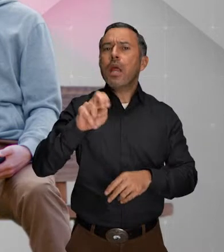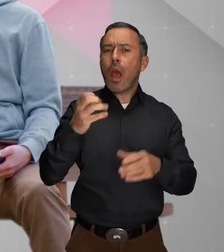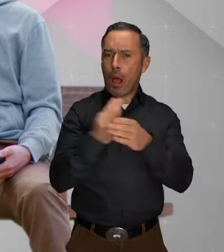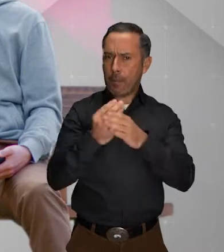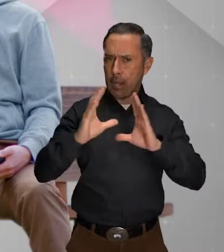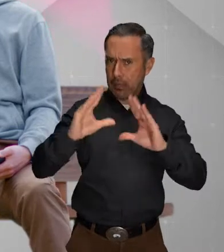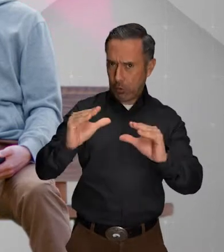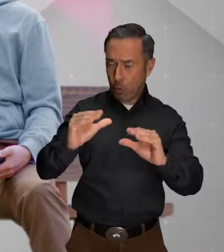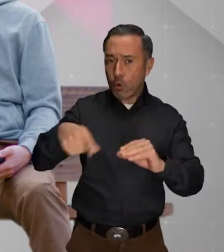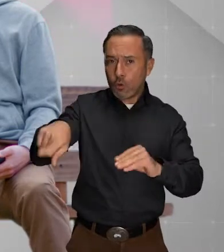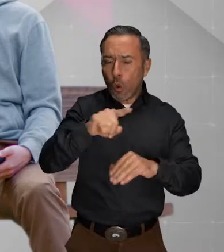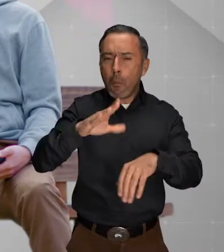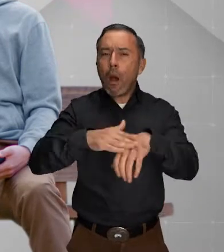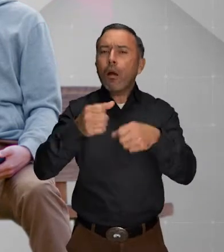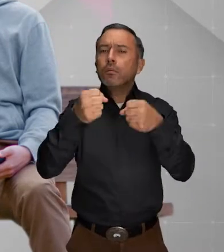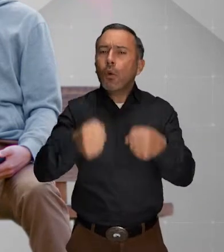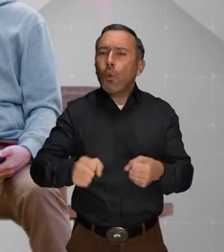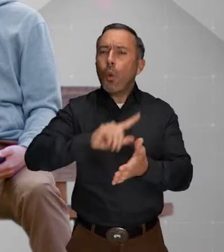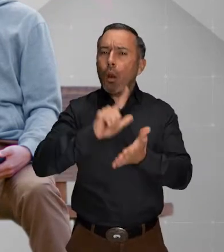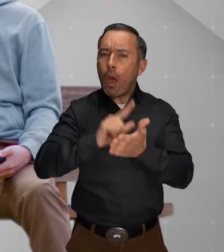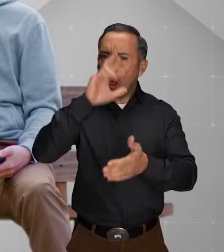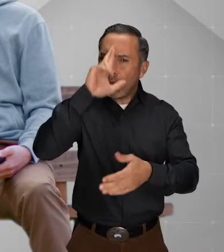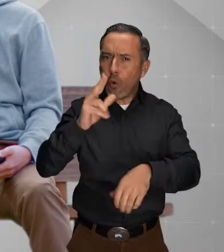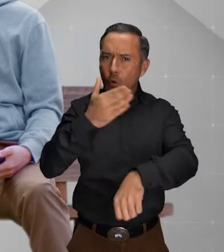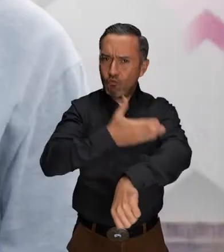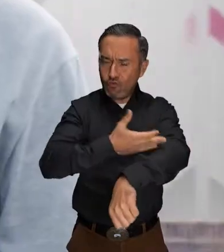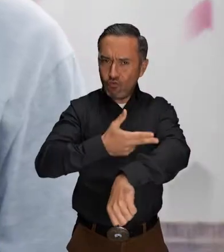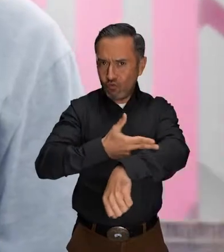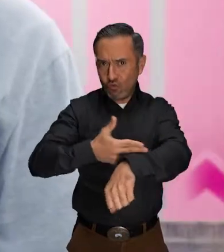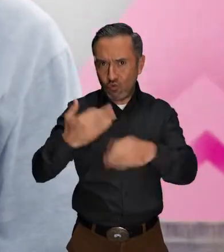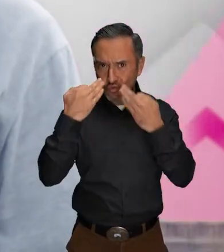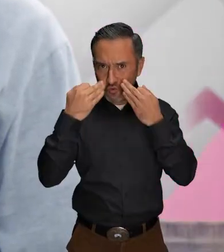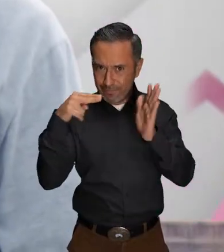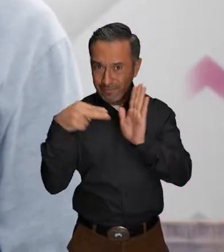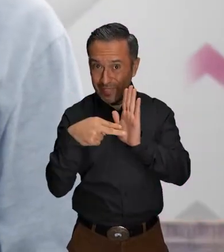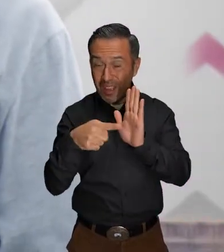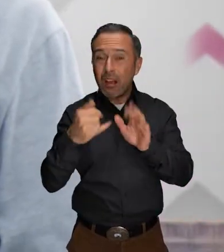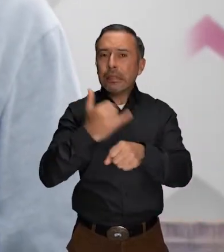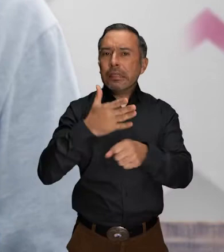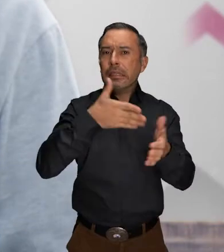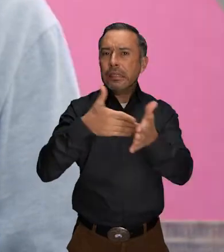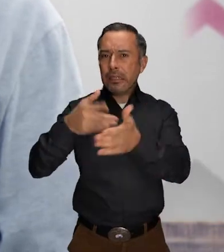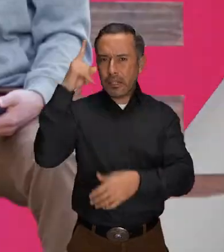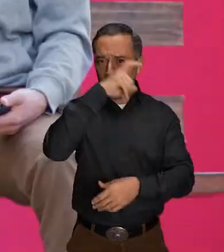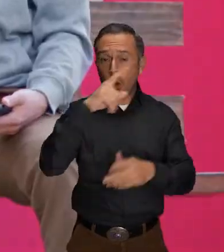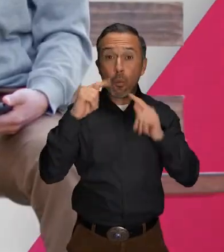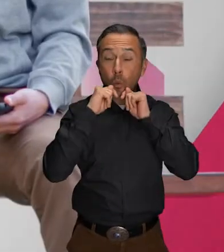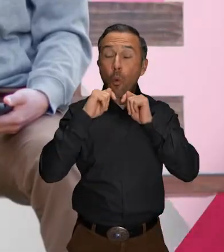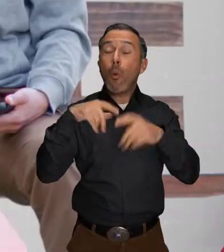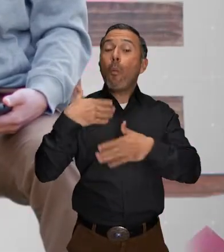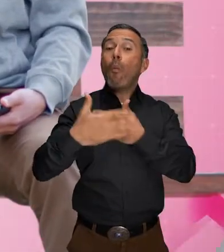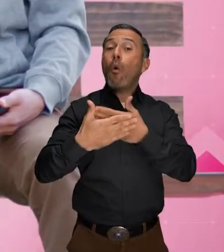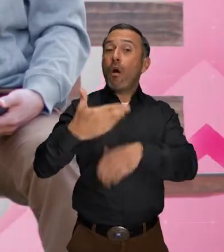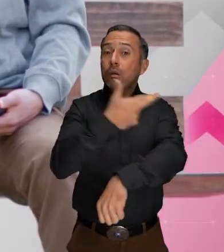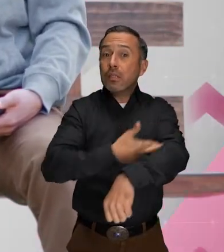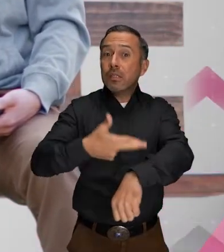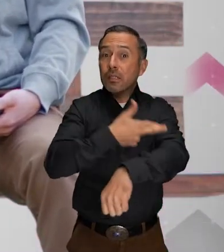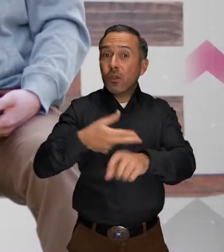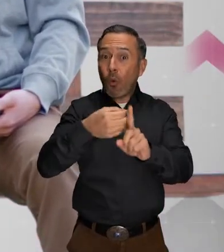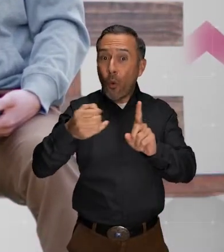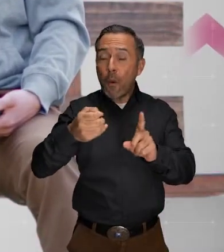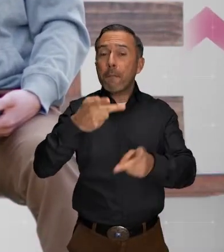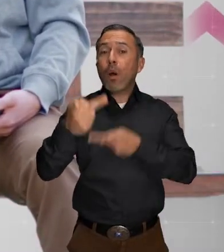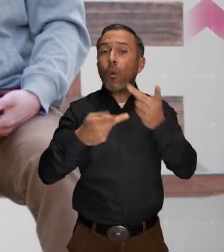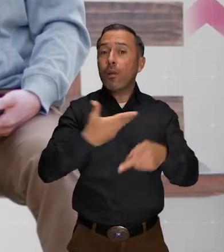Quienes garantizan certeza, legalidad y transparencia. El ejercicio de revocación de mandato va y va muy bien. Este 10 de